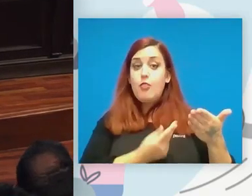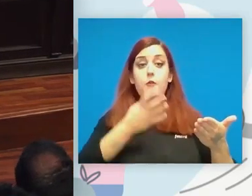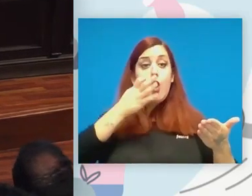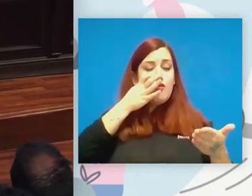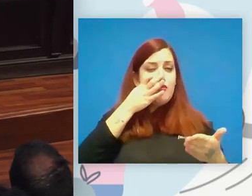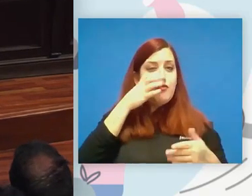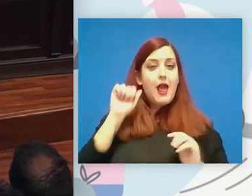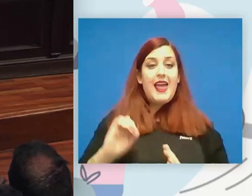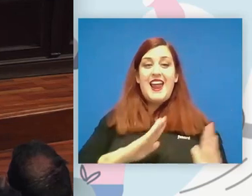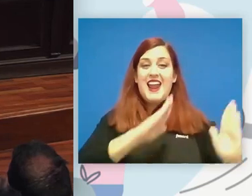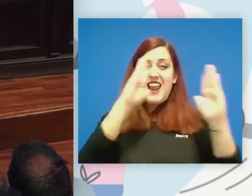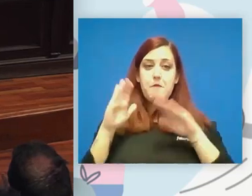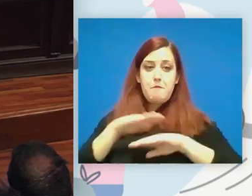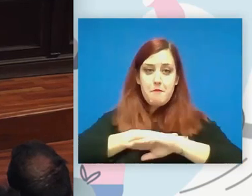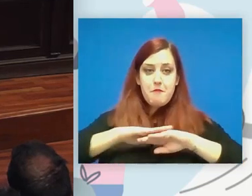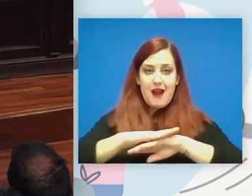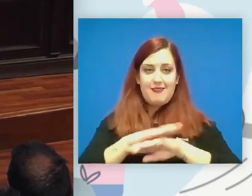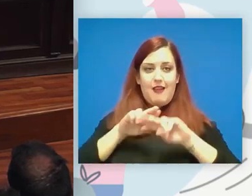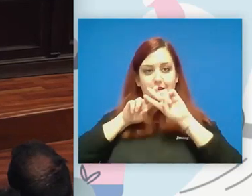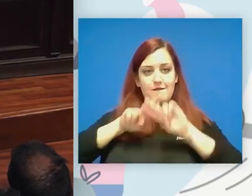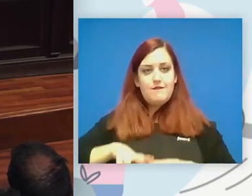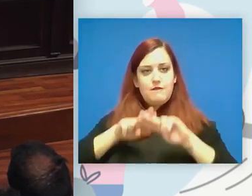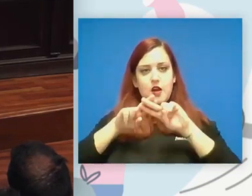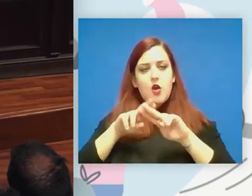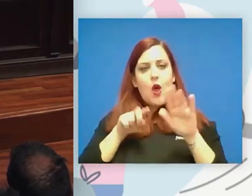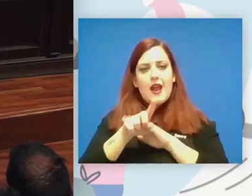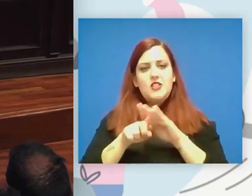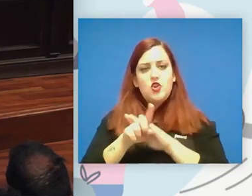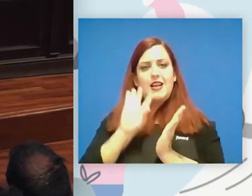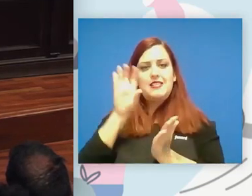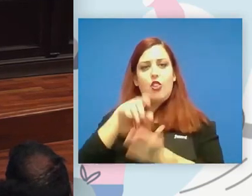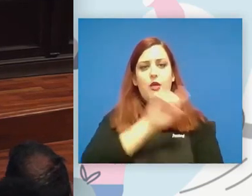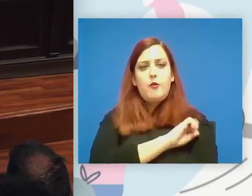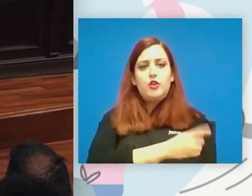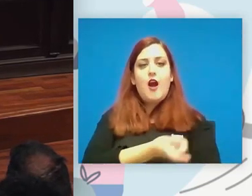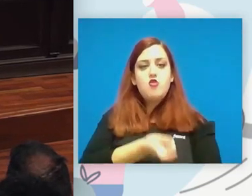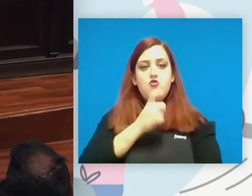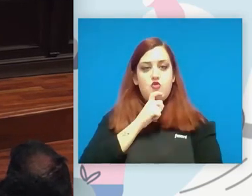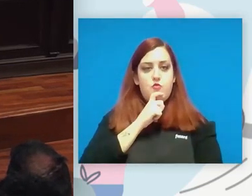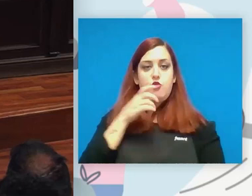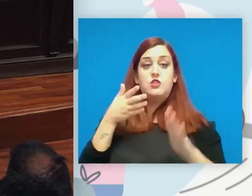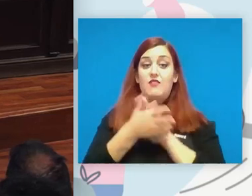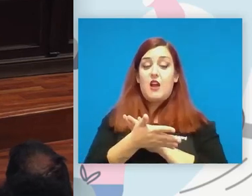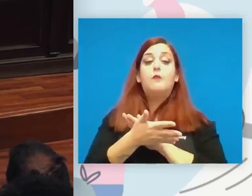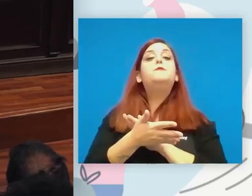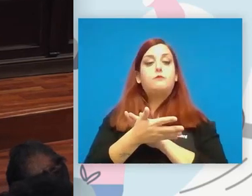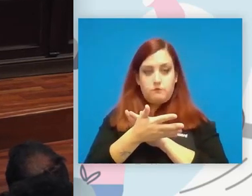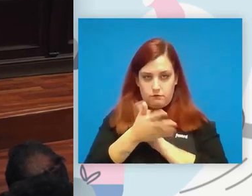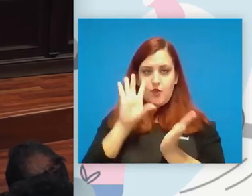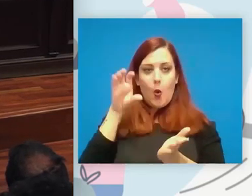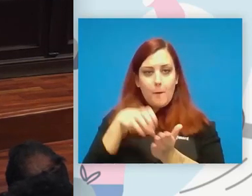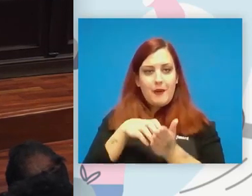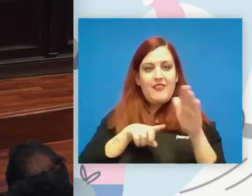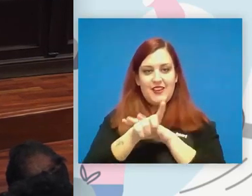fundamental de la valoración va a ser de cómo se va a gestionar esa instalación deportiva un plan de gestión qué tipología de